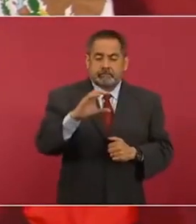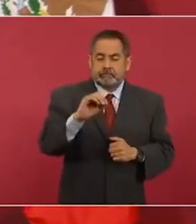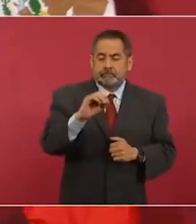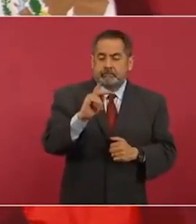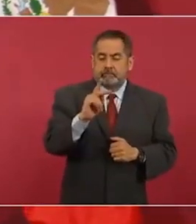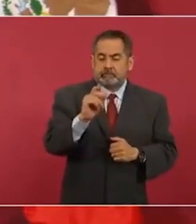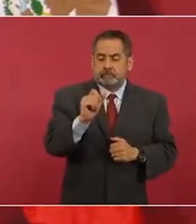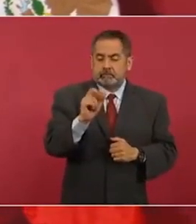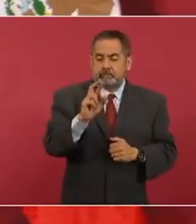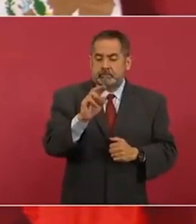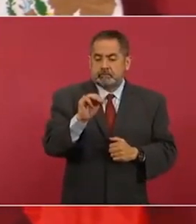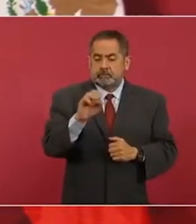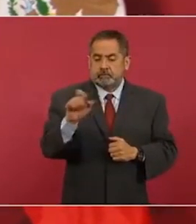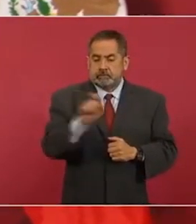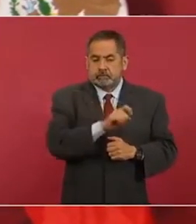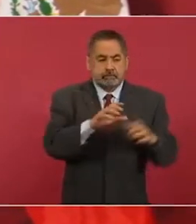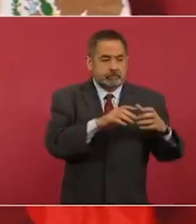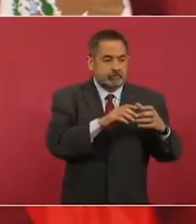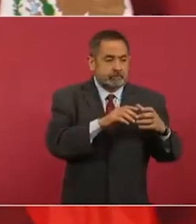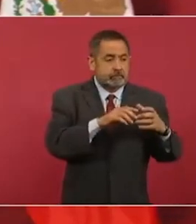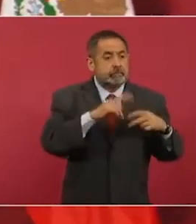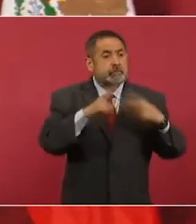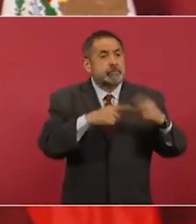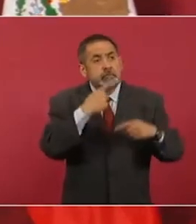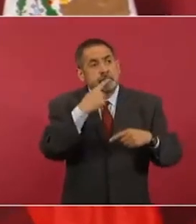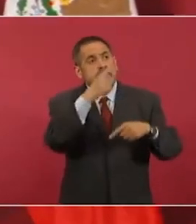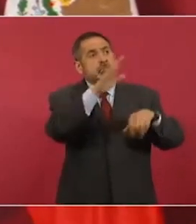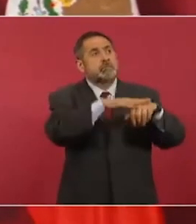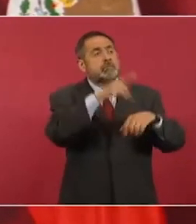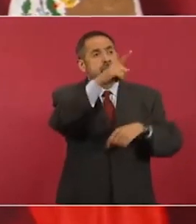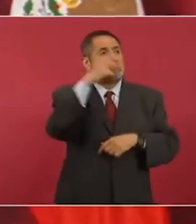de México, va a cruzarme con el rey.